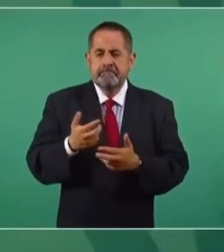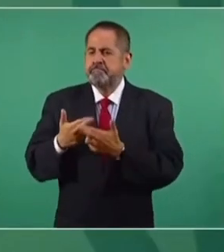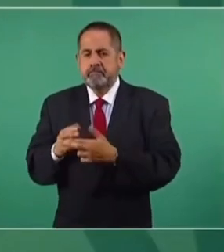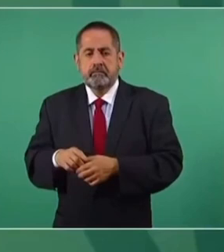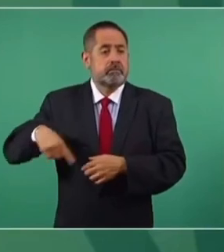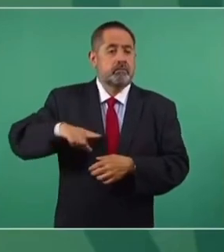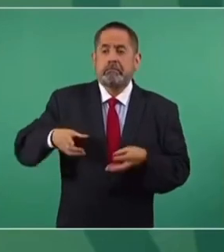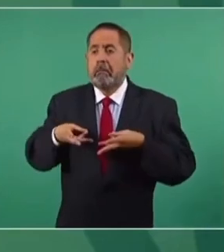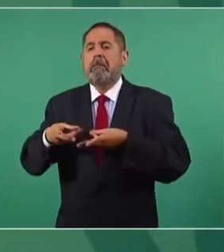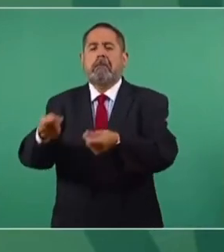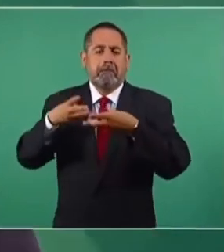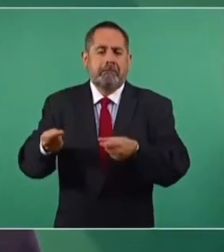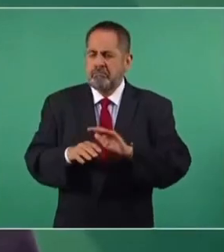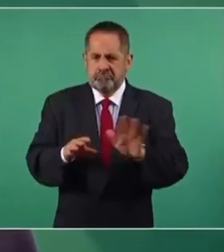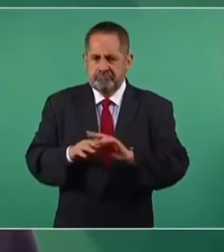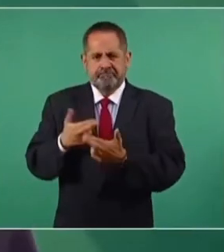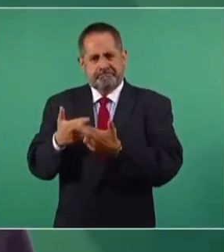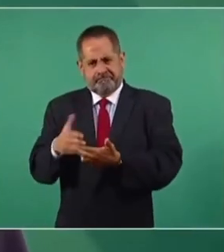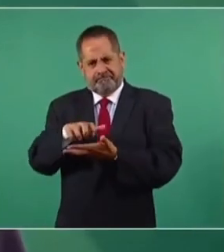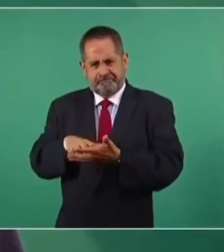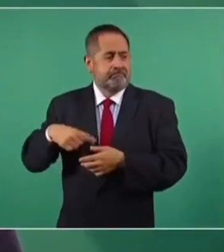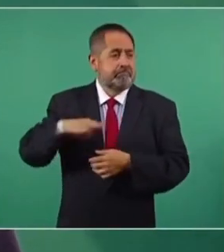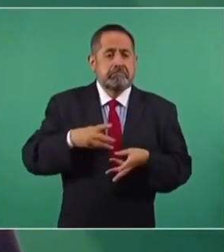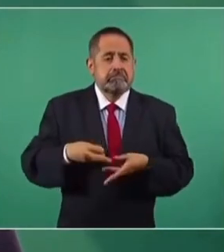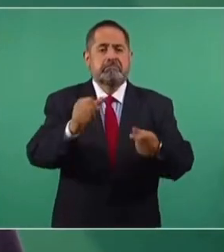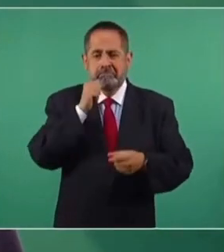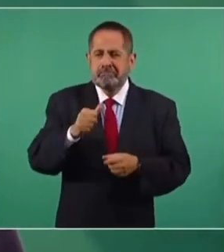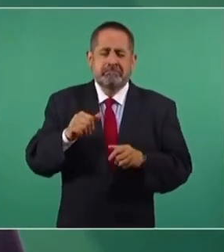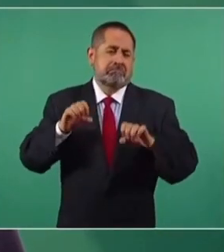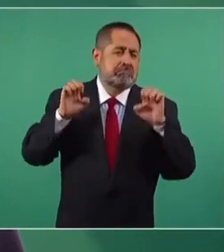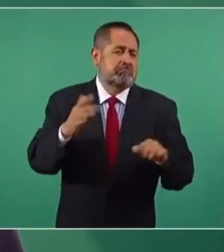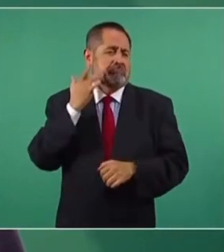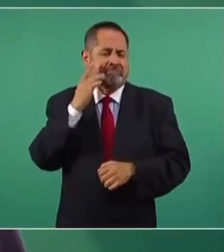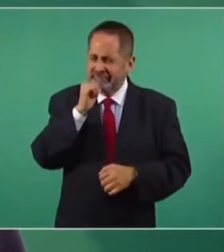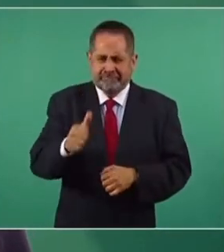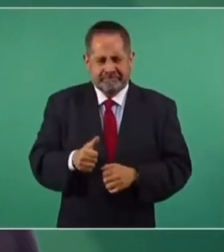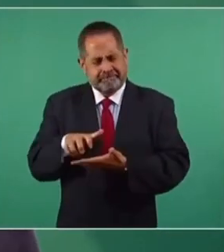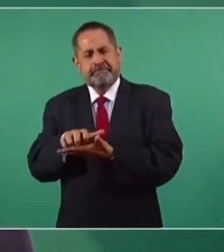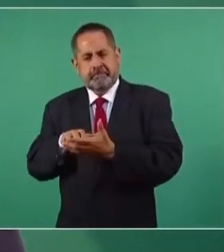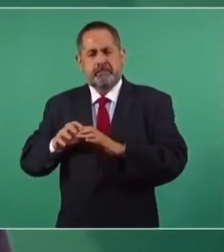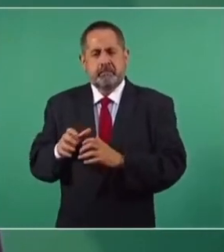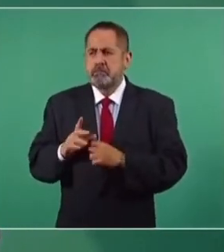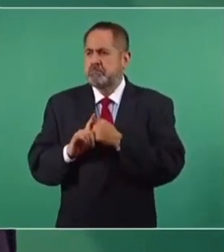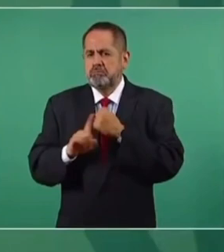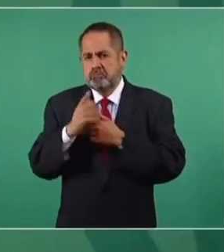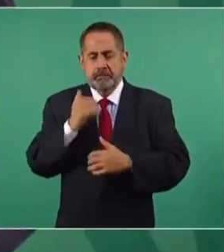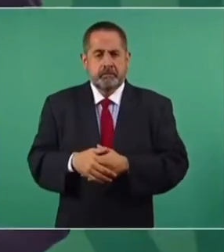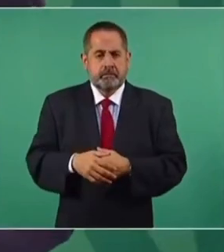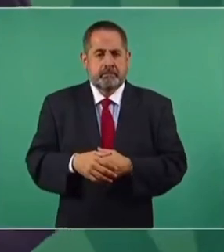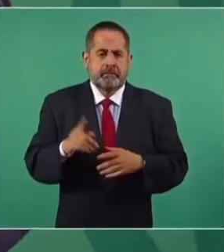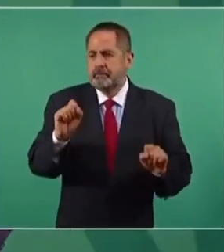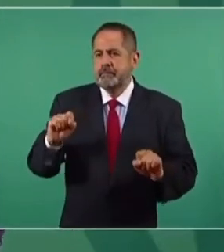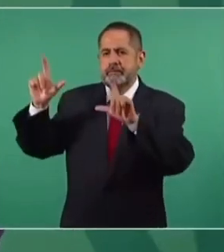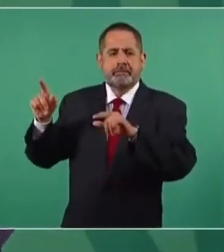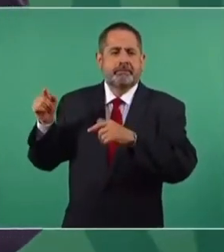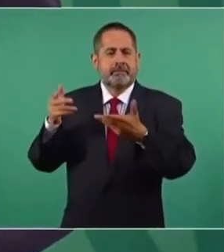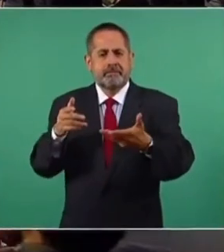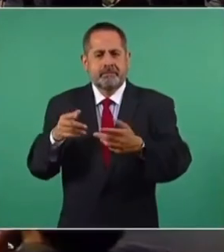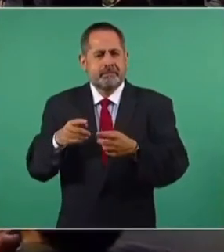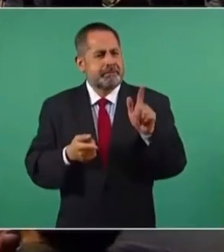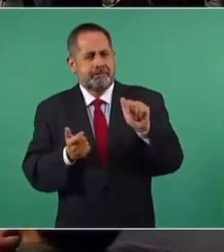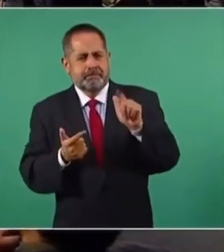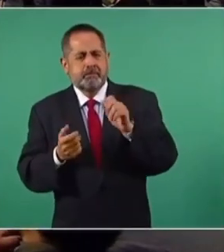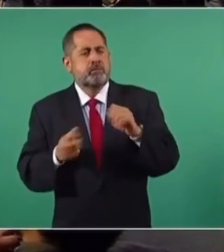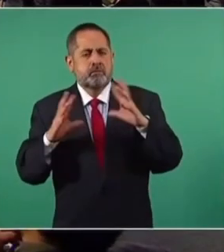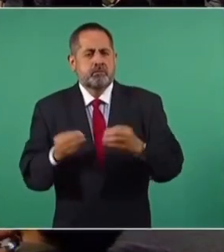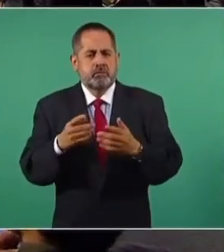Y porque no hay gastos superfluos, no hay derroche, no hay lujos. Entonces, no tenemos problema. ¿Por qué no pones la tabla